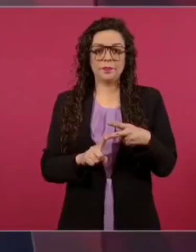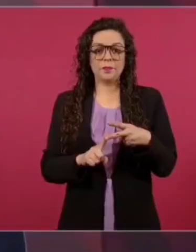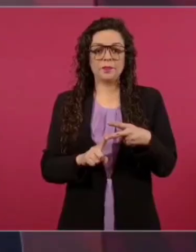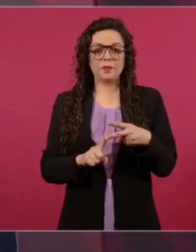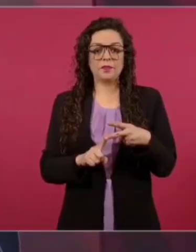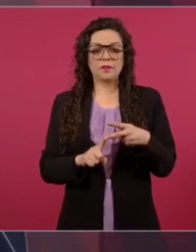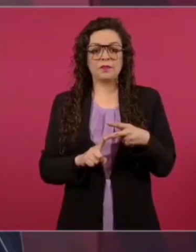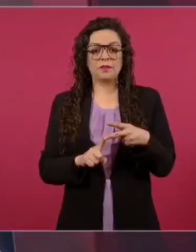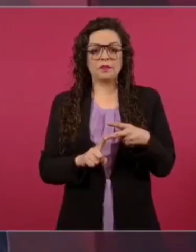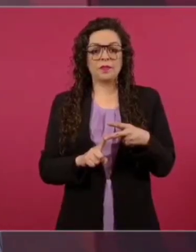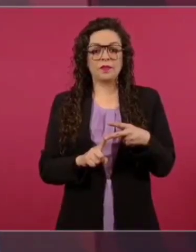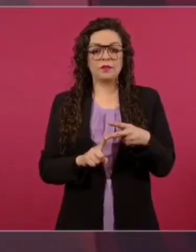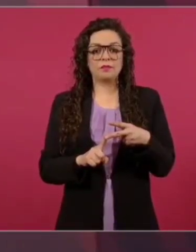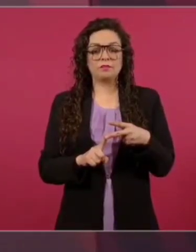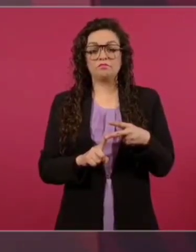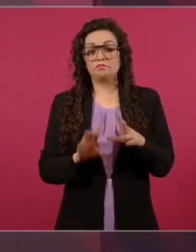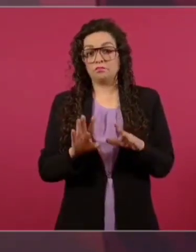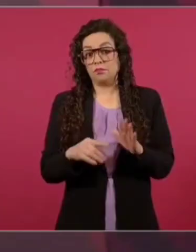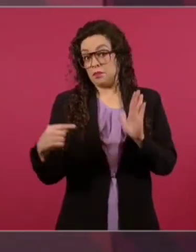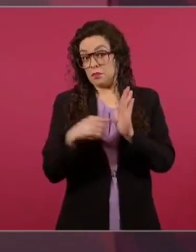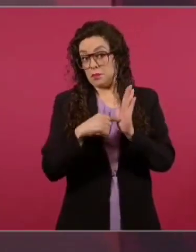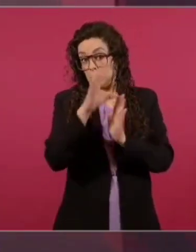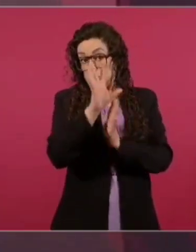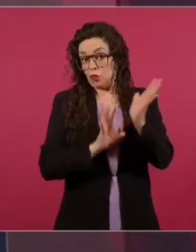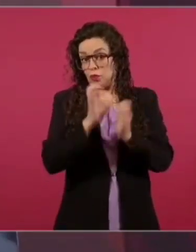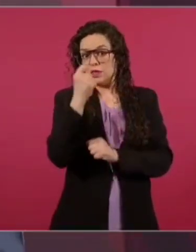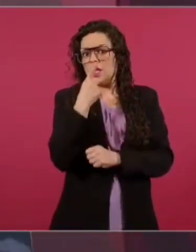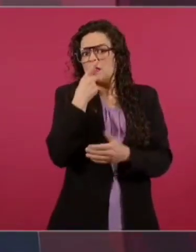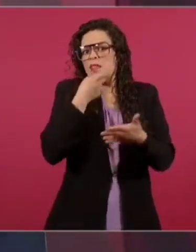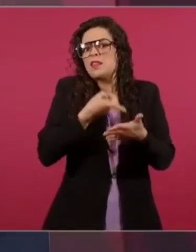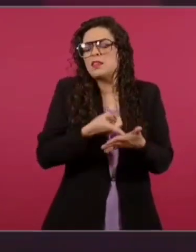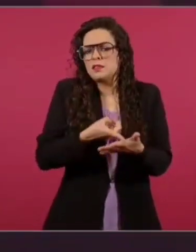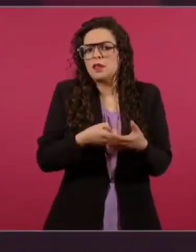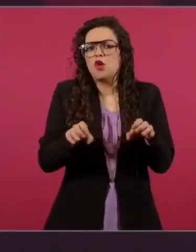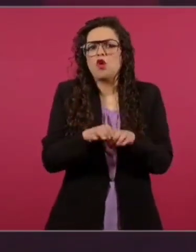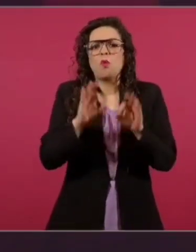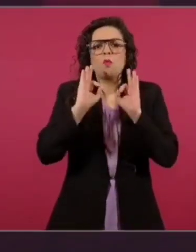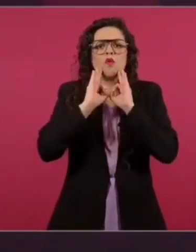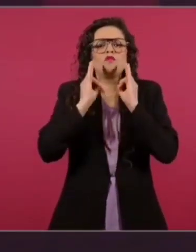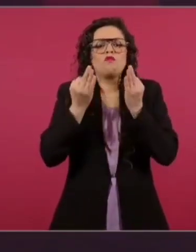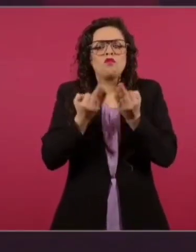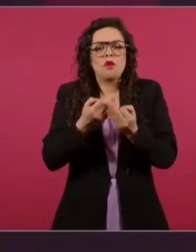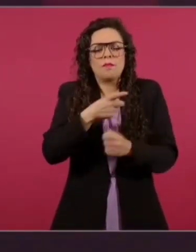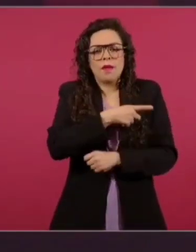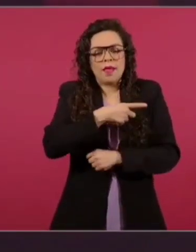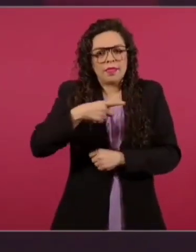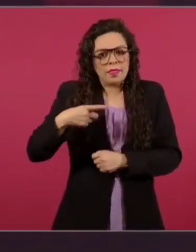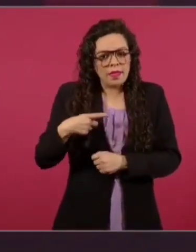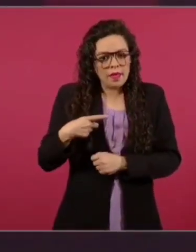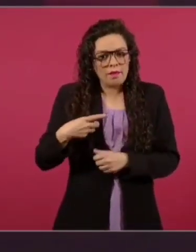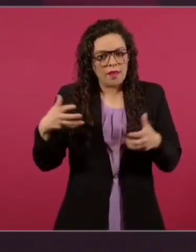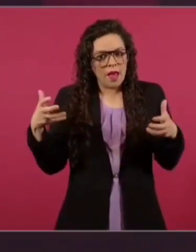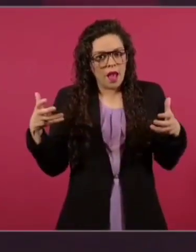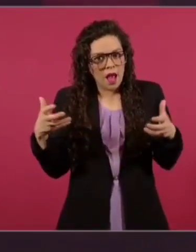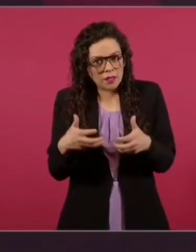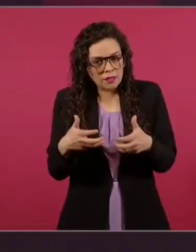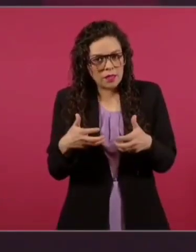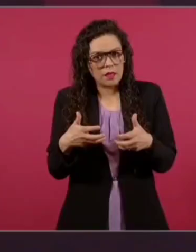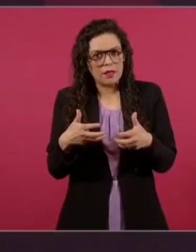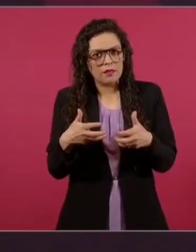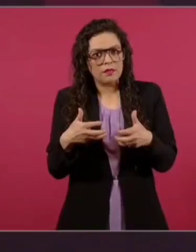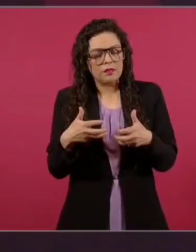lo que establece la Constitución para distribuir a los diputados